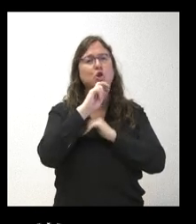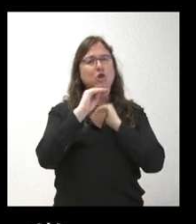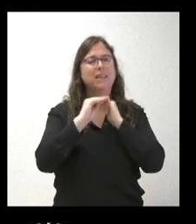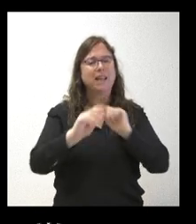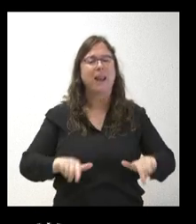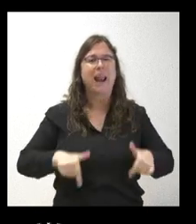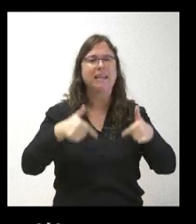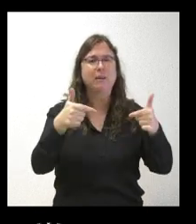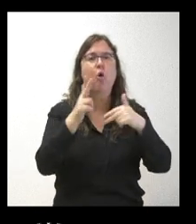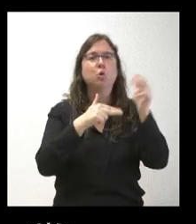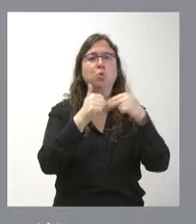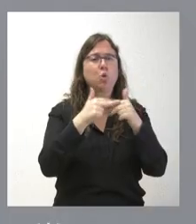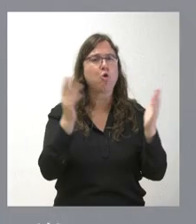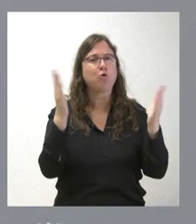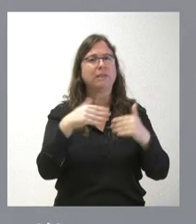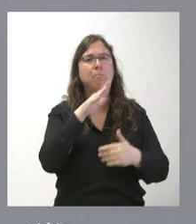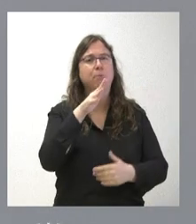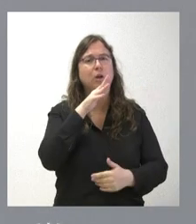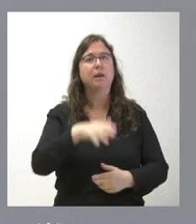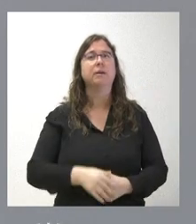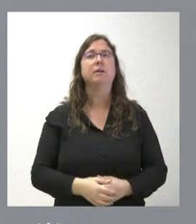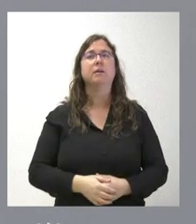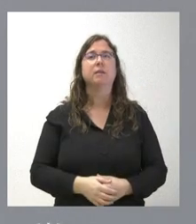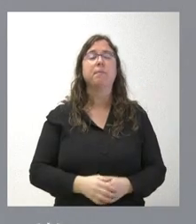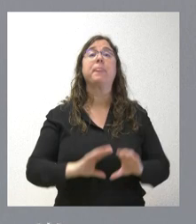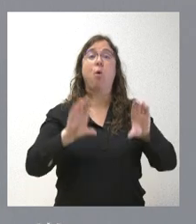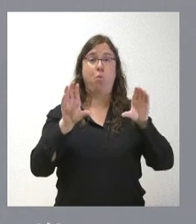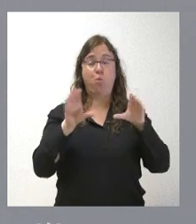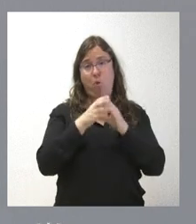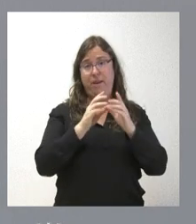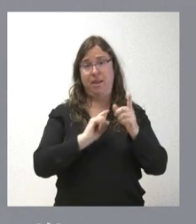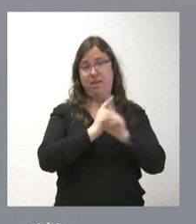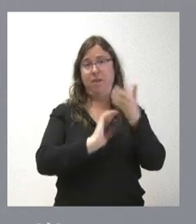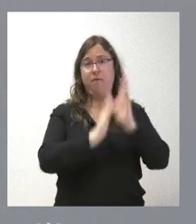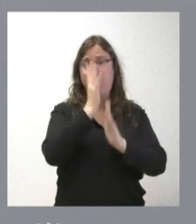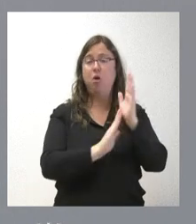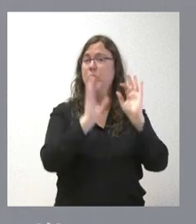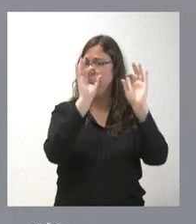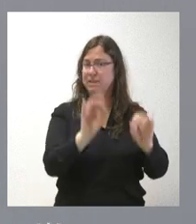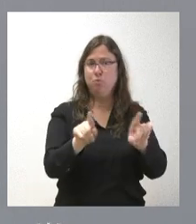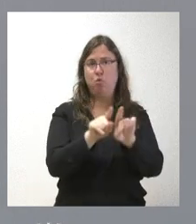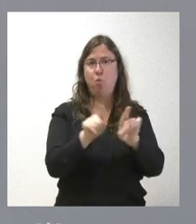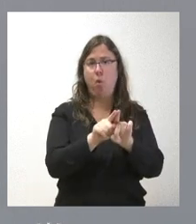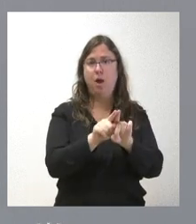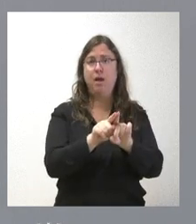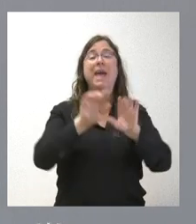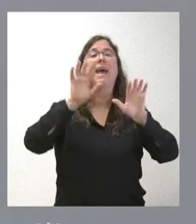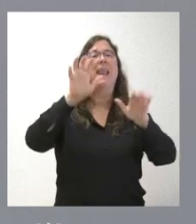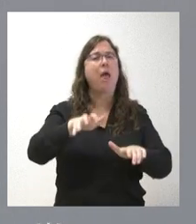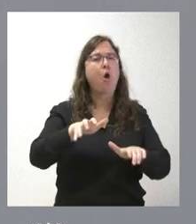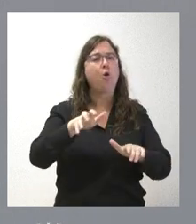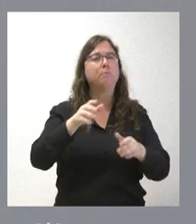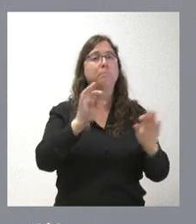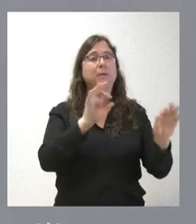construcción y demolición. Pues, cuadrillas, igual que le contesté a su compañero en las mismas condiciones, León está previsto